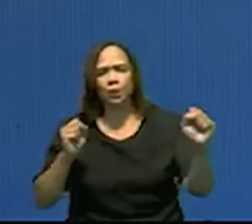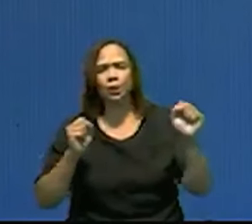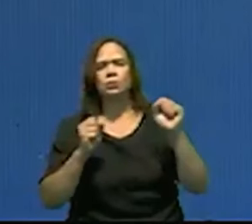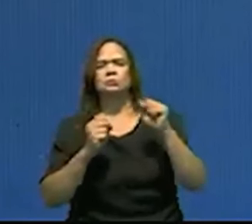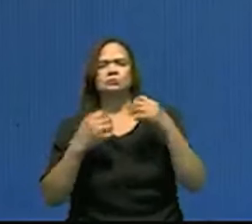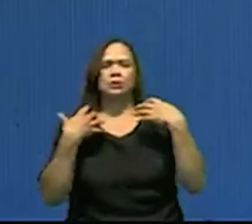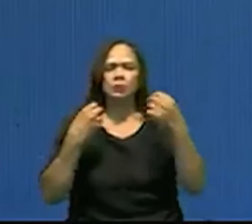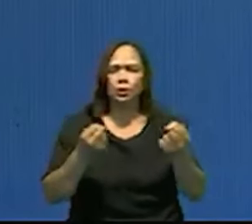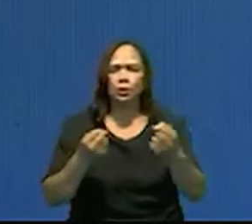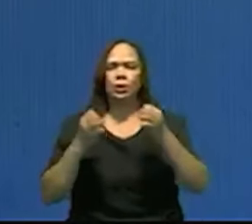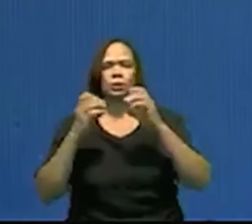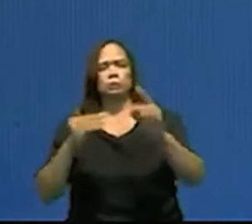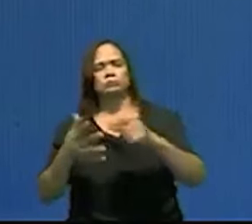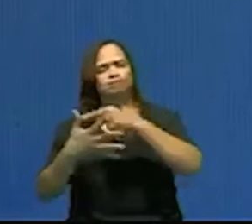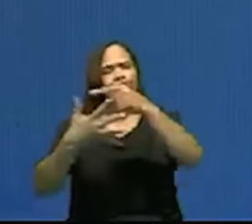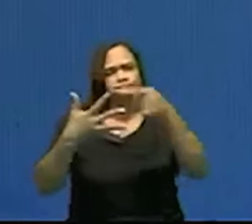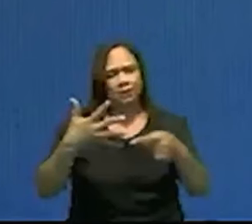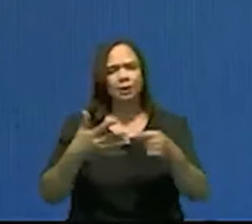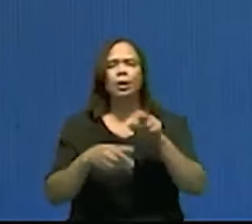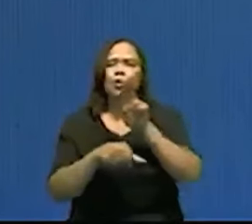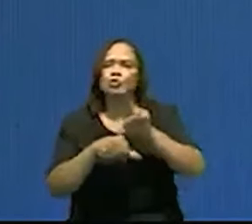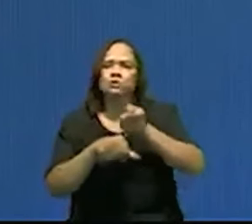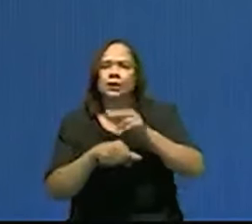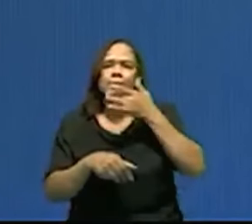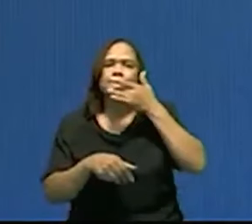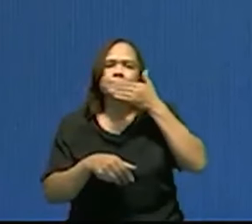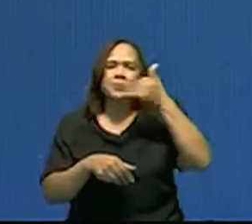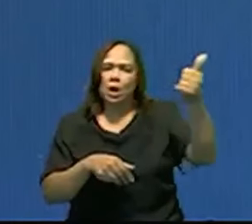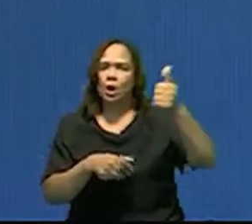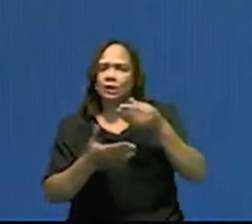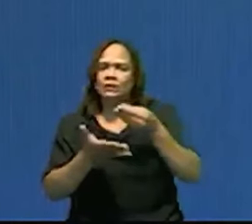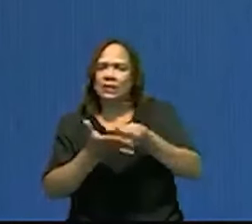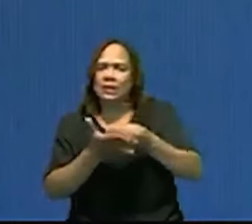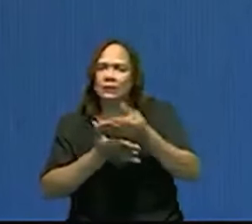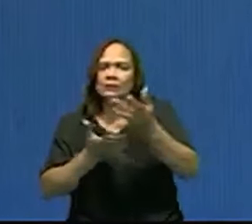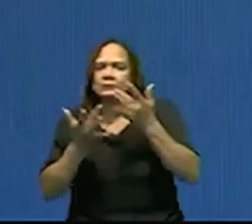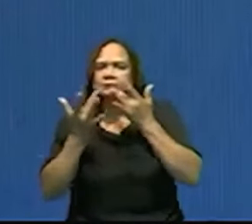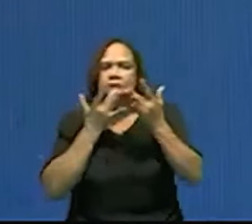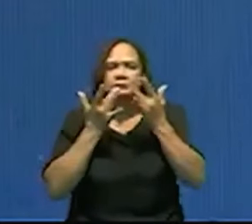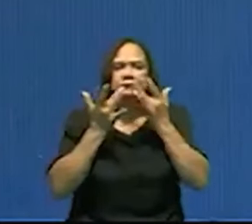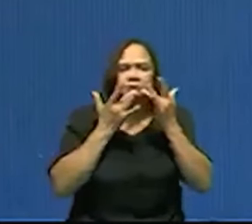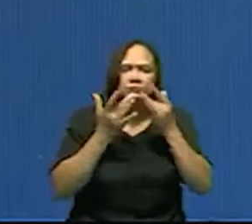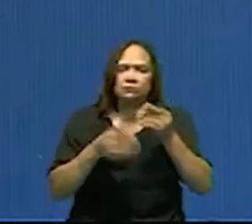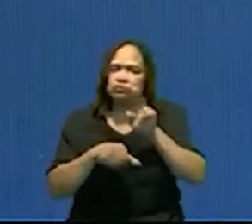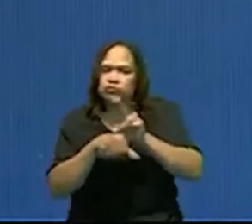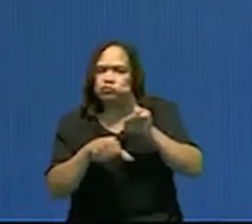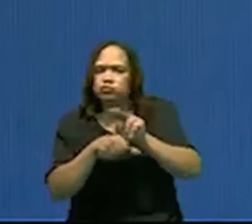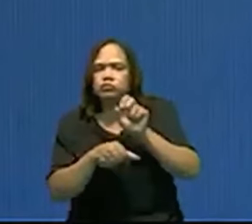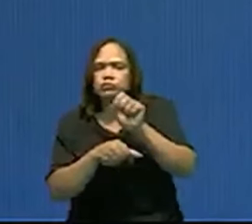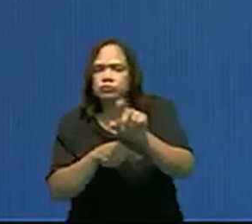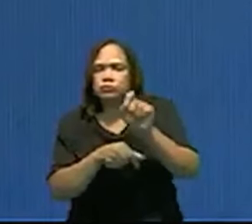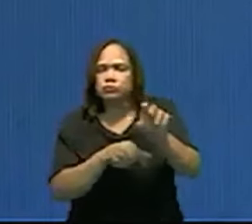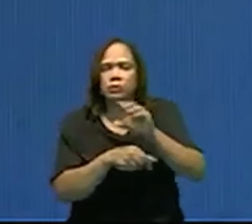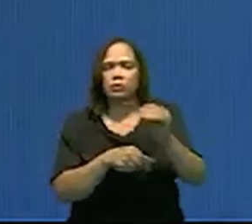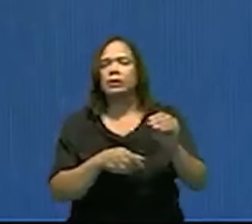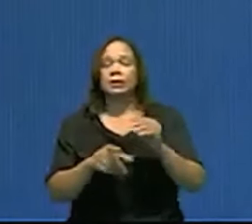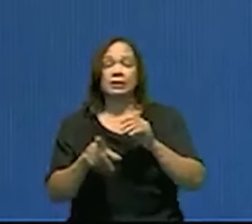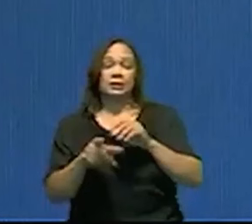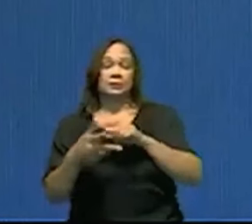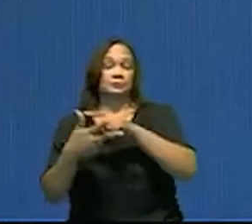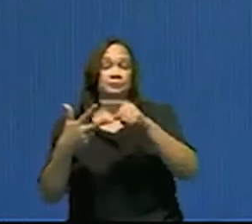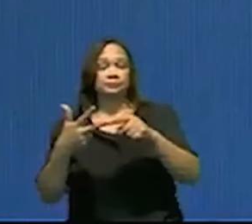todos los ahorros que se producen de todo esto que Sigmund ha presentado serán destinados a temas relacionados a seguridad